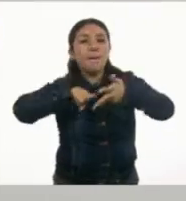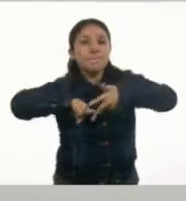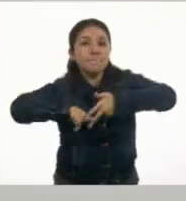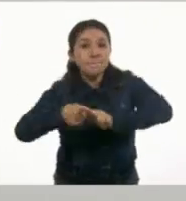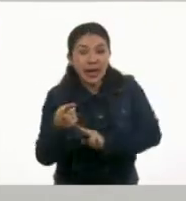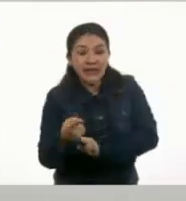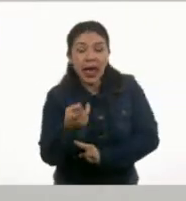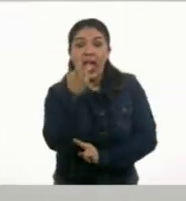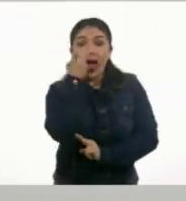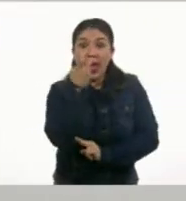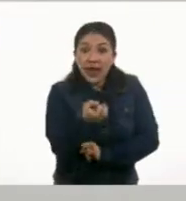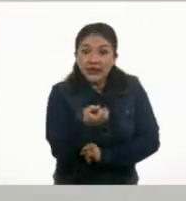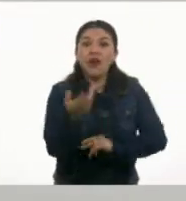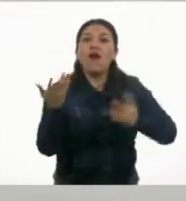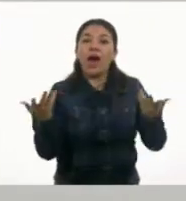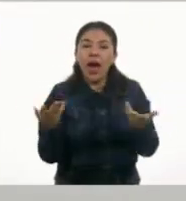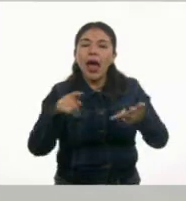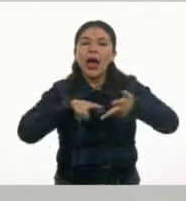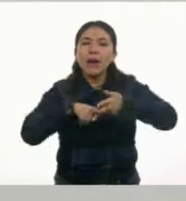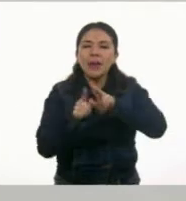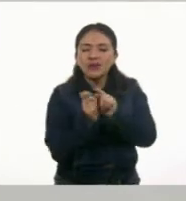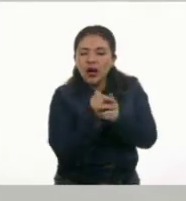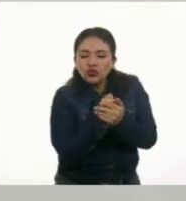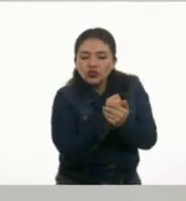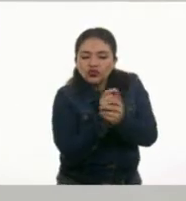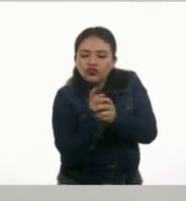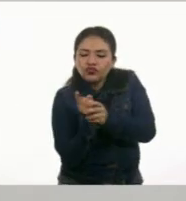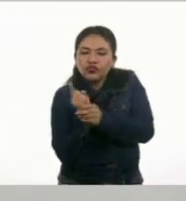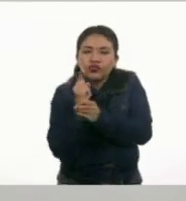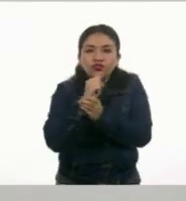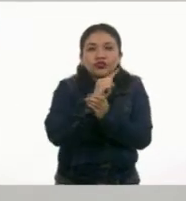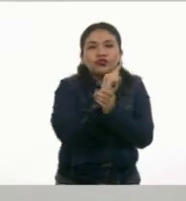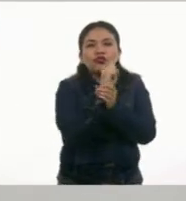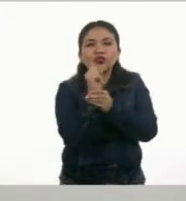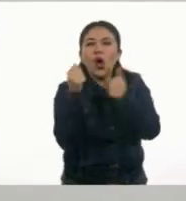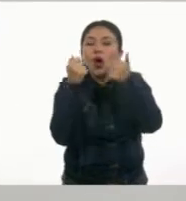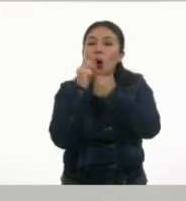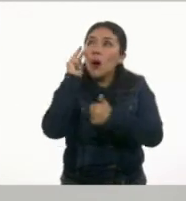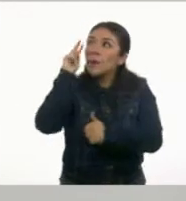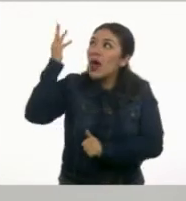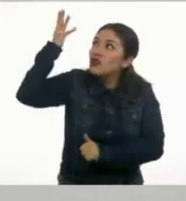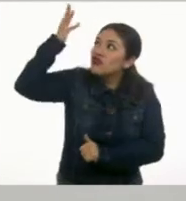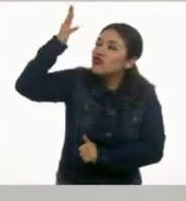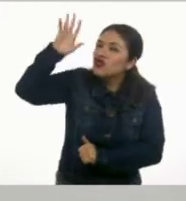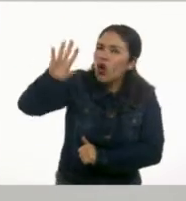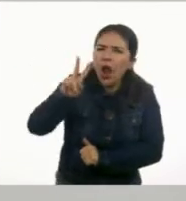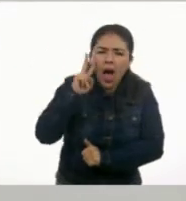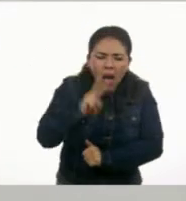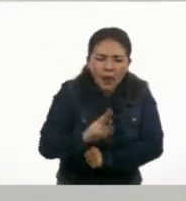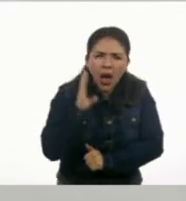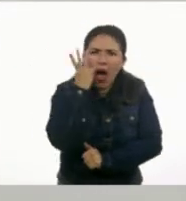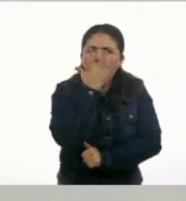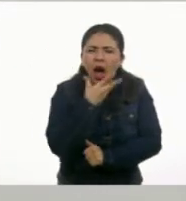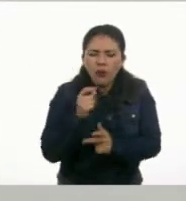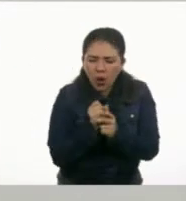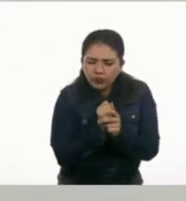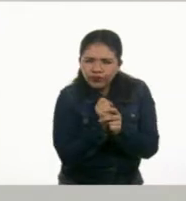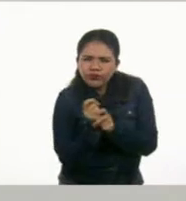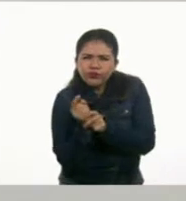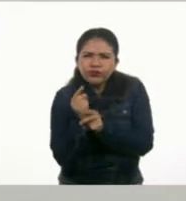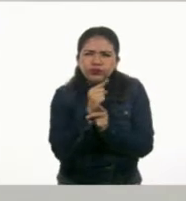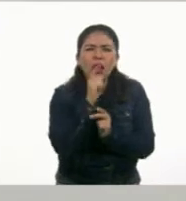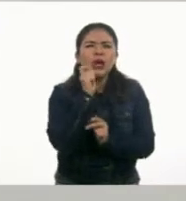Entonces, se estira y dirige hacia el sol una pequeña y encantadora ramita